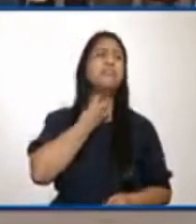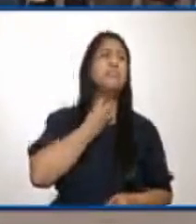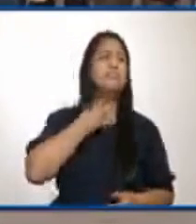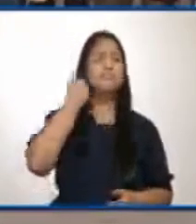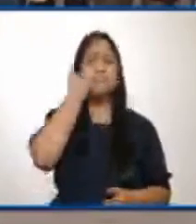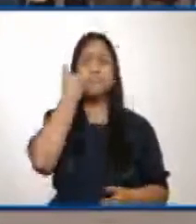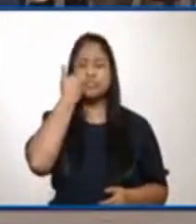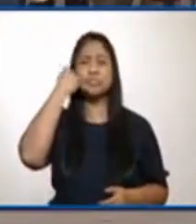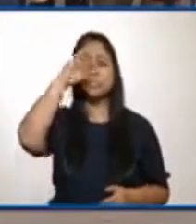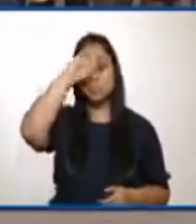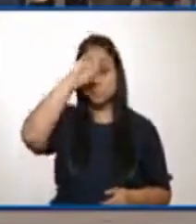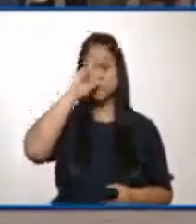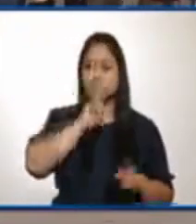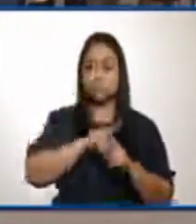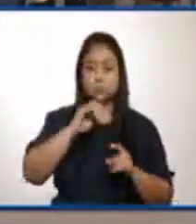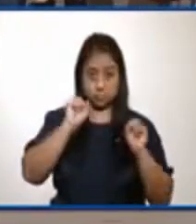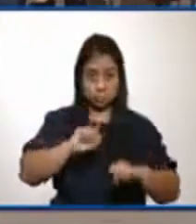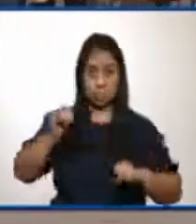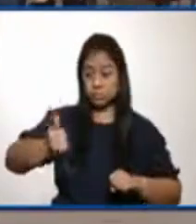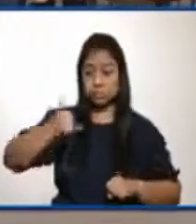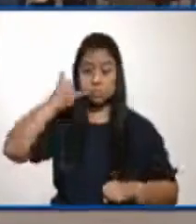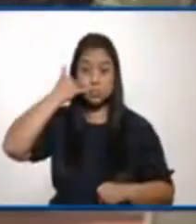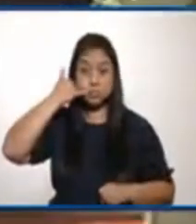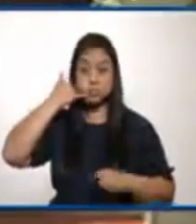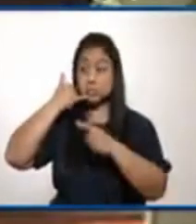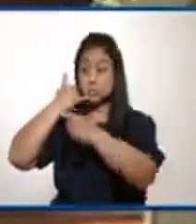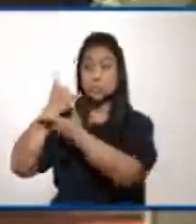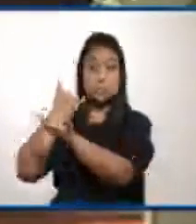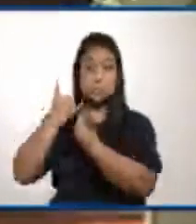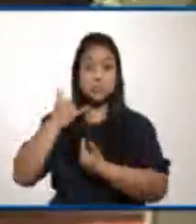¿cuál sería ahí? ¿Llamar a ese número y ahí le dan el apoyo?